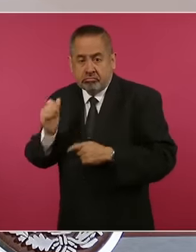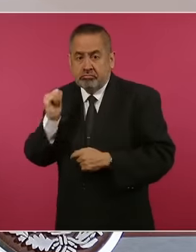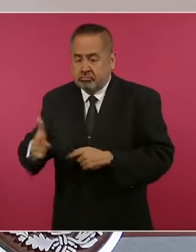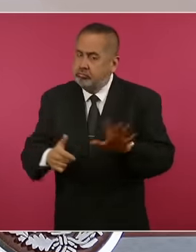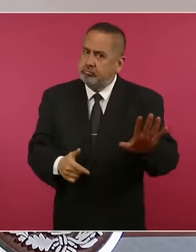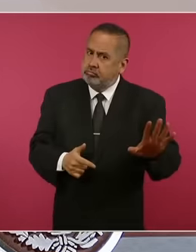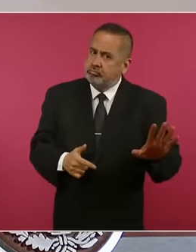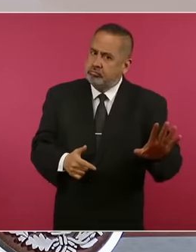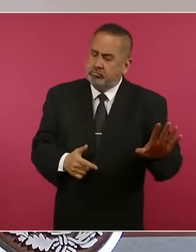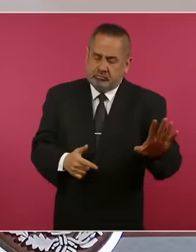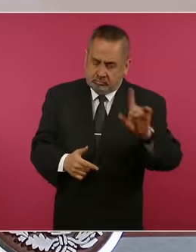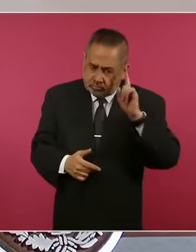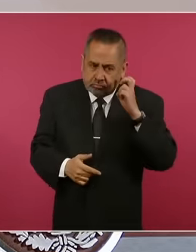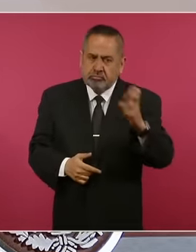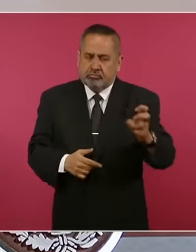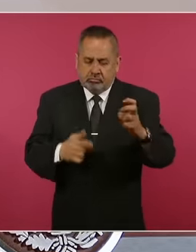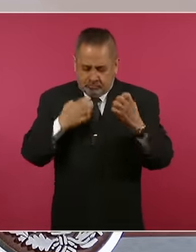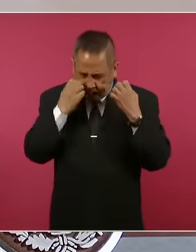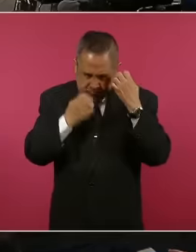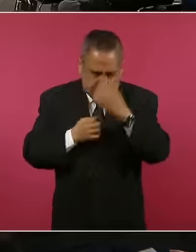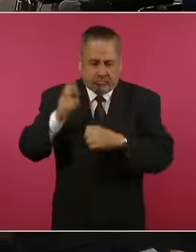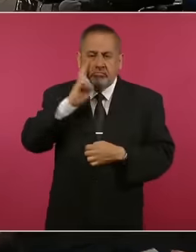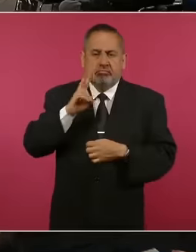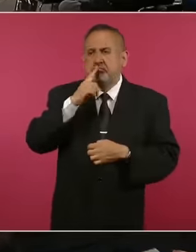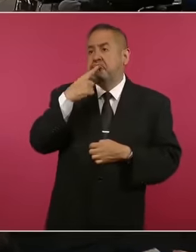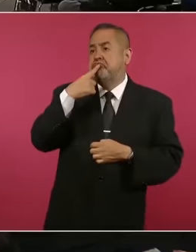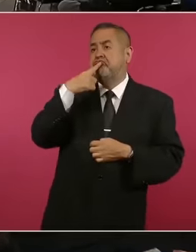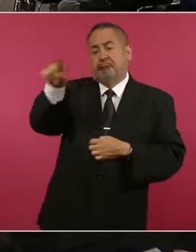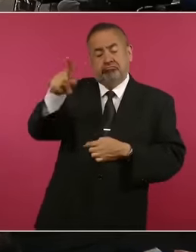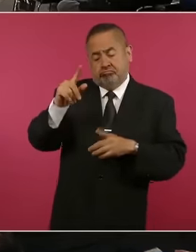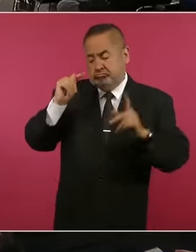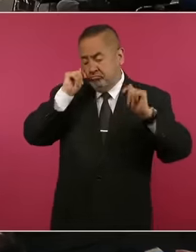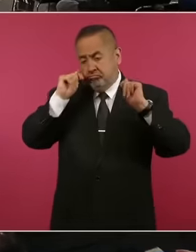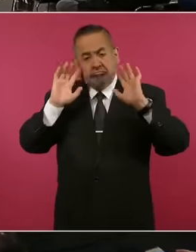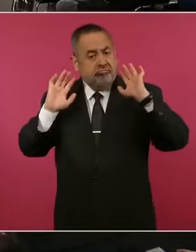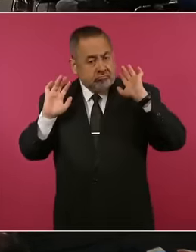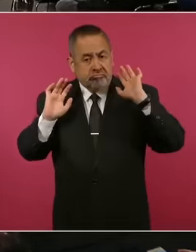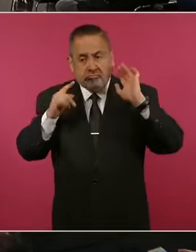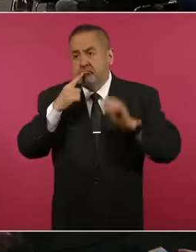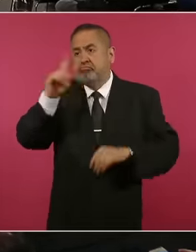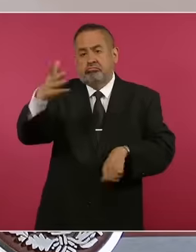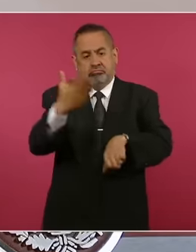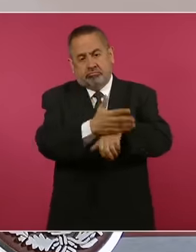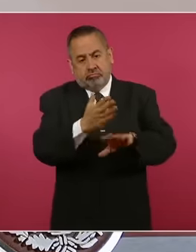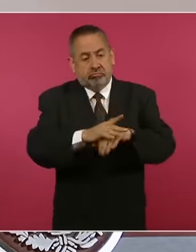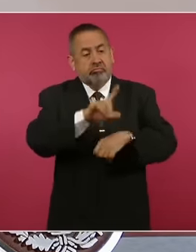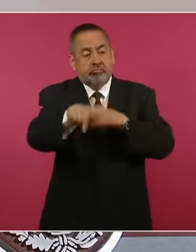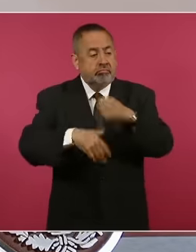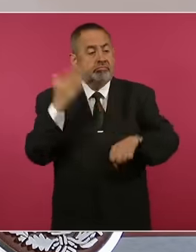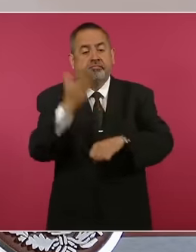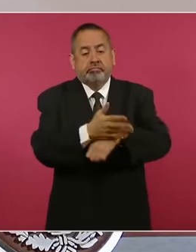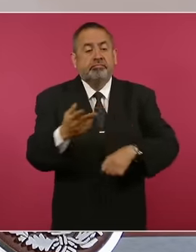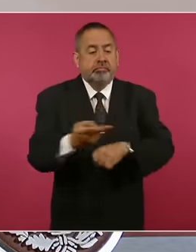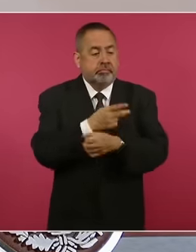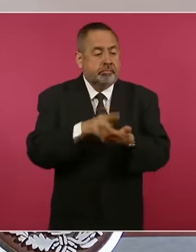y eso es exactamente lo que estamos haciendo. ¿Qué consecuencias va a traer directamente? Bueno, Ecuador y la población de Ecuador tendrá